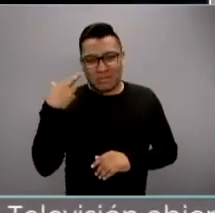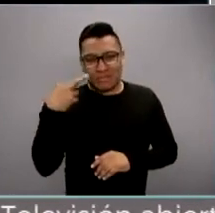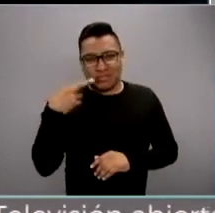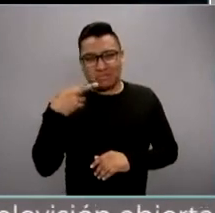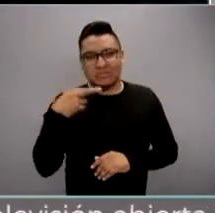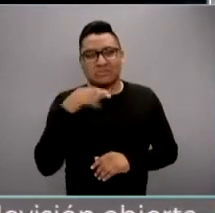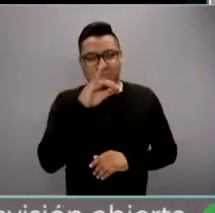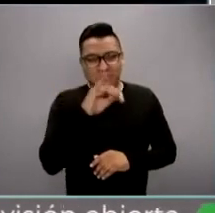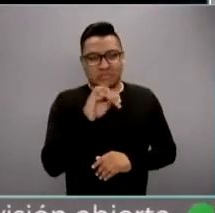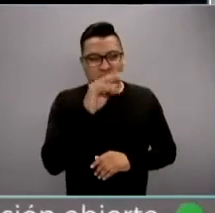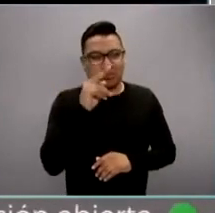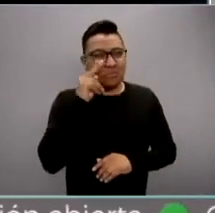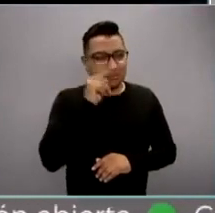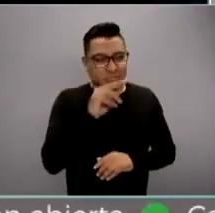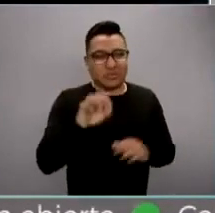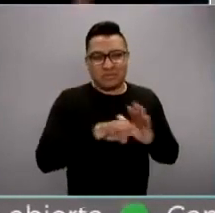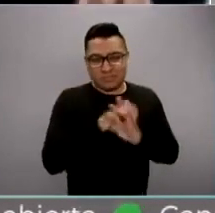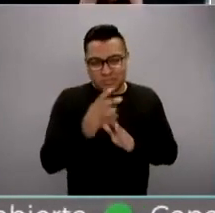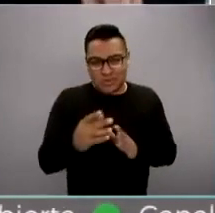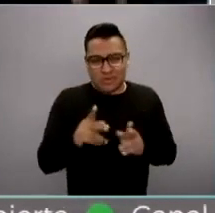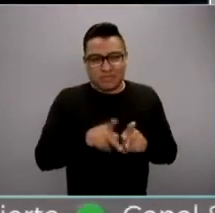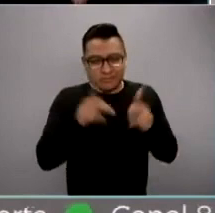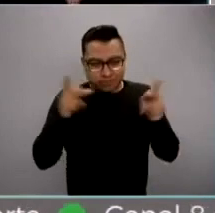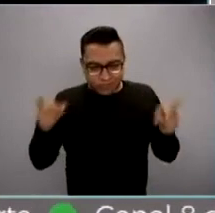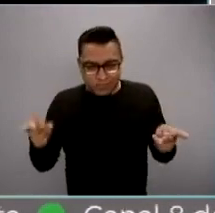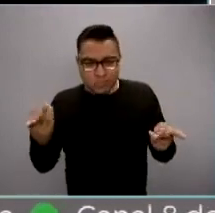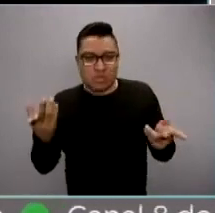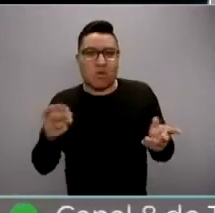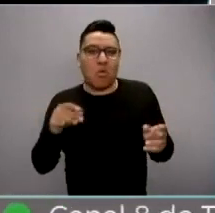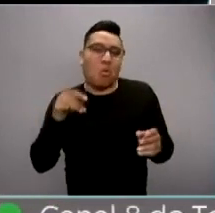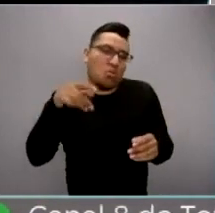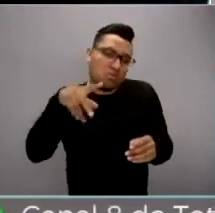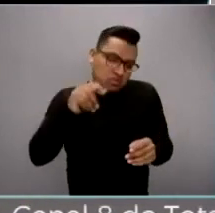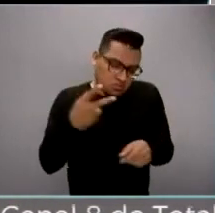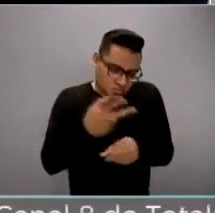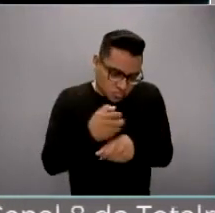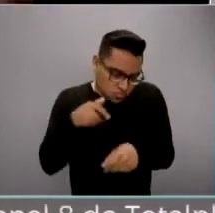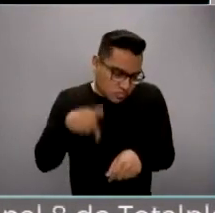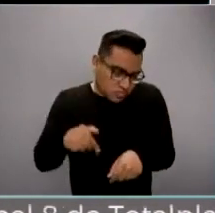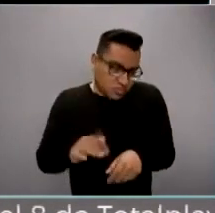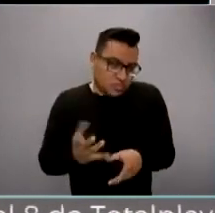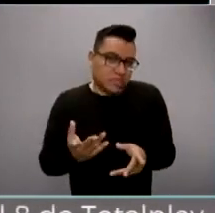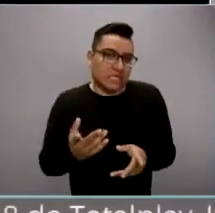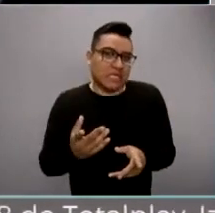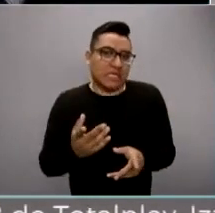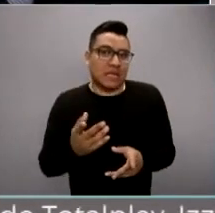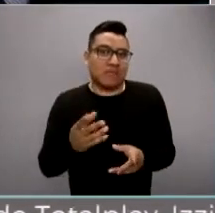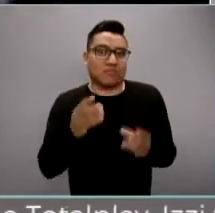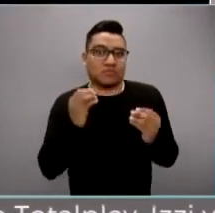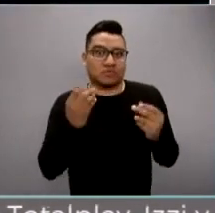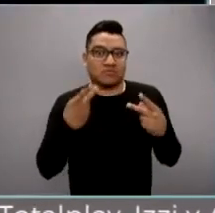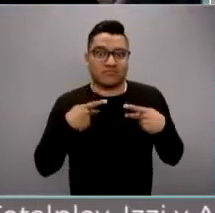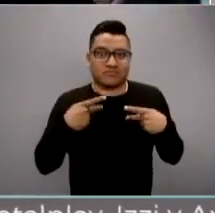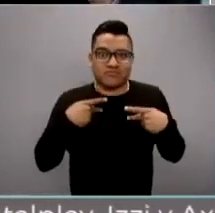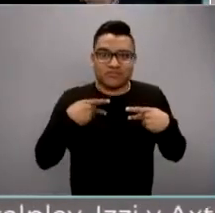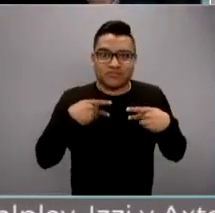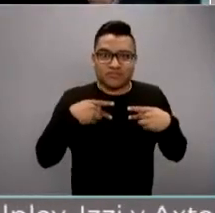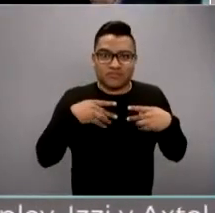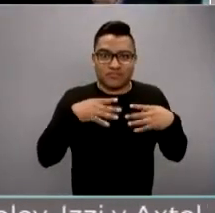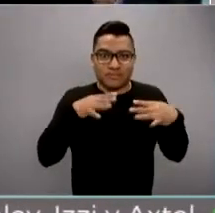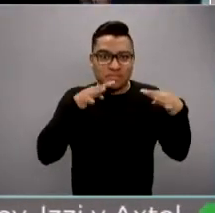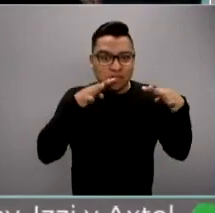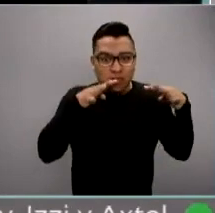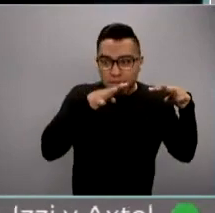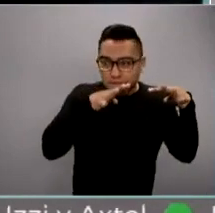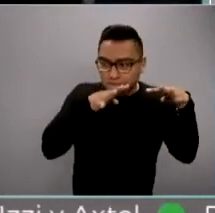hoy tú ves esos periódicos a los que has hecho referencia, canales como este que traen un vuelco. La gente se está saliendo de las benditas